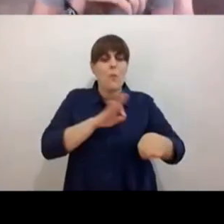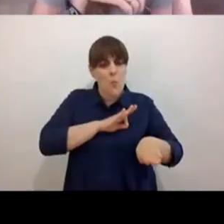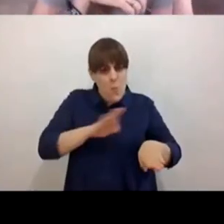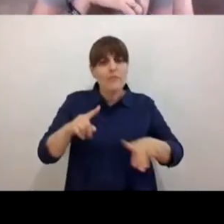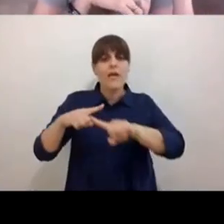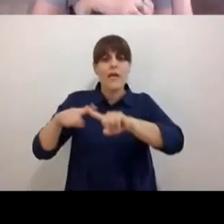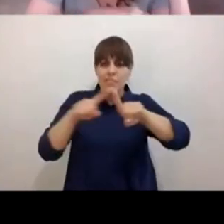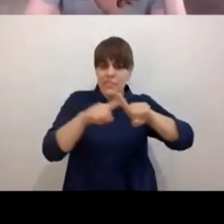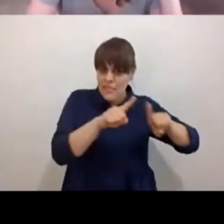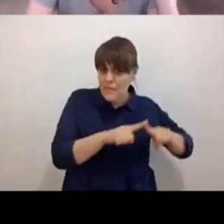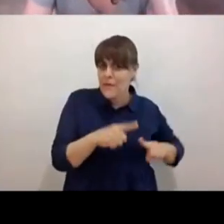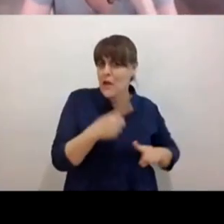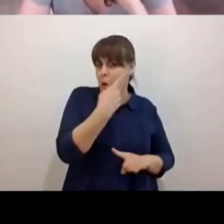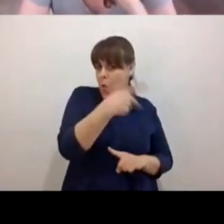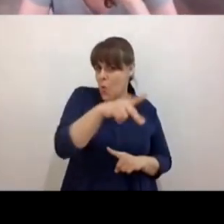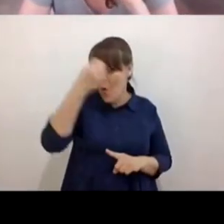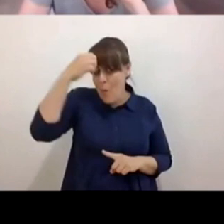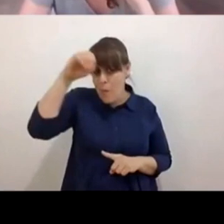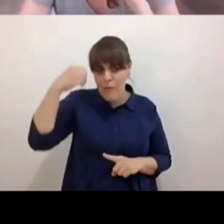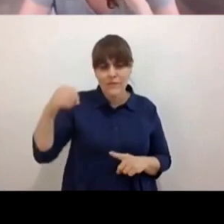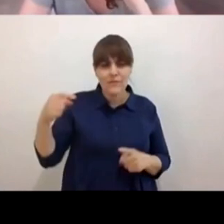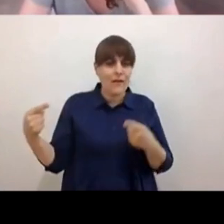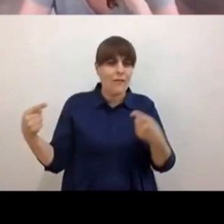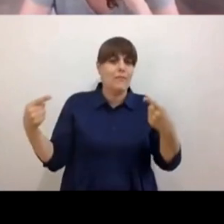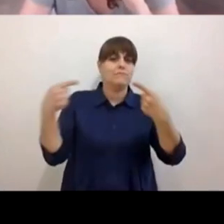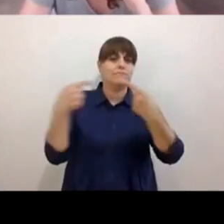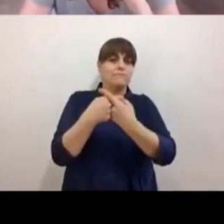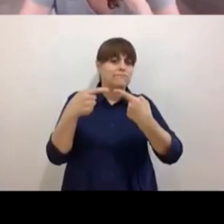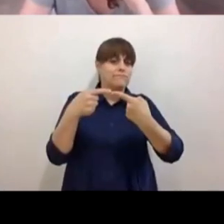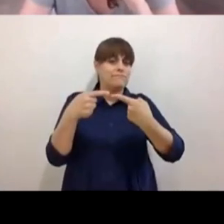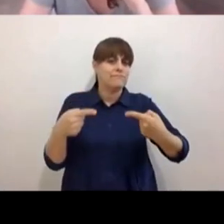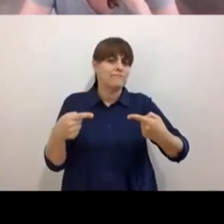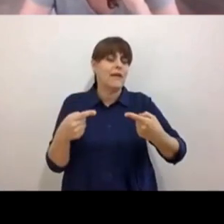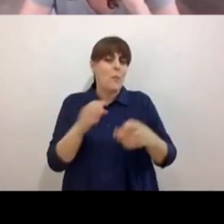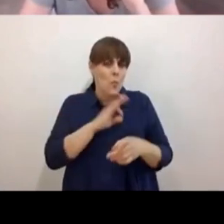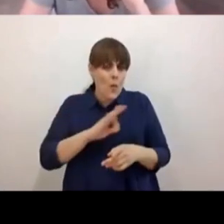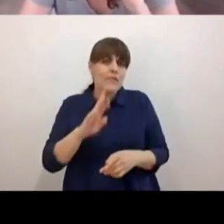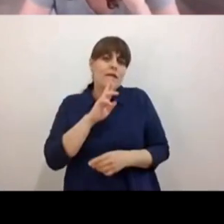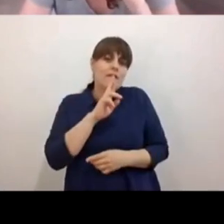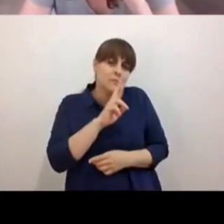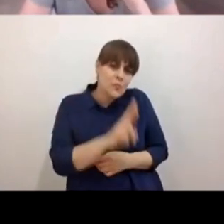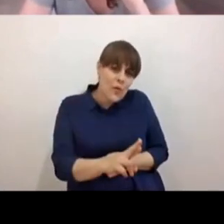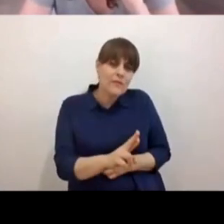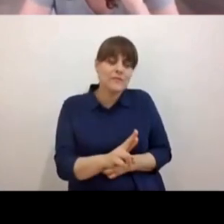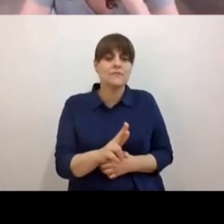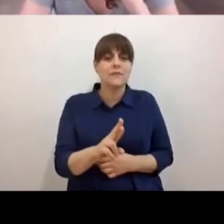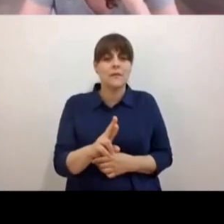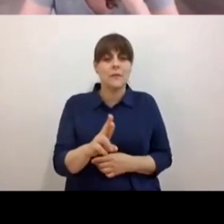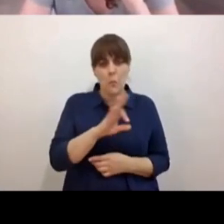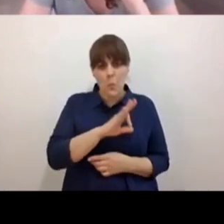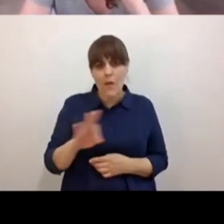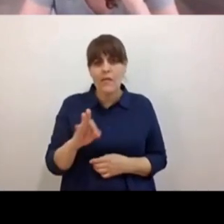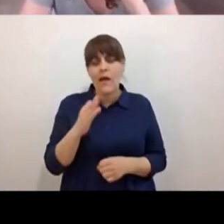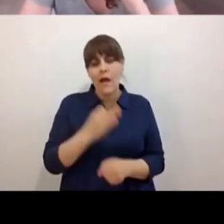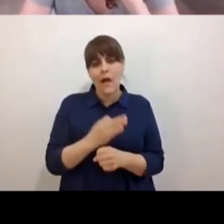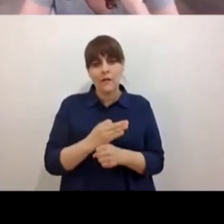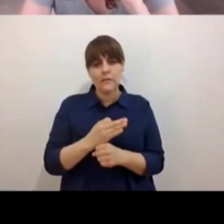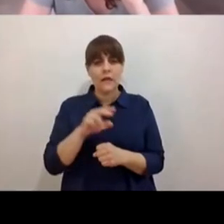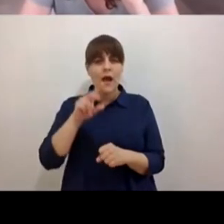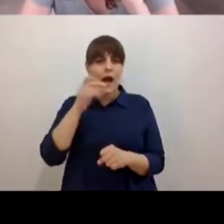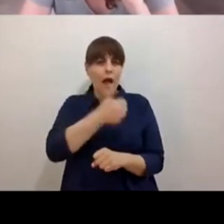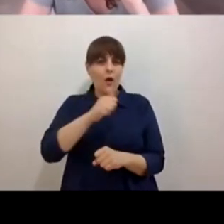matizar retar contestar yo creo que si ya se asoman aristas en donde nuestros enfoques